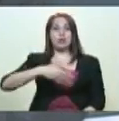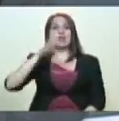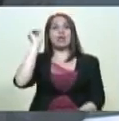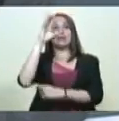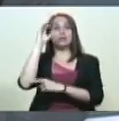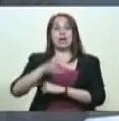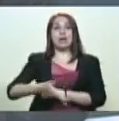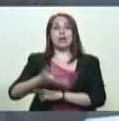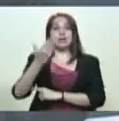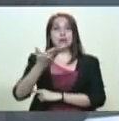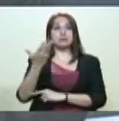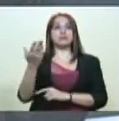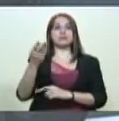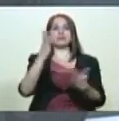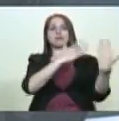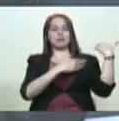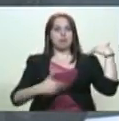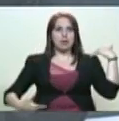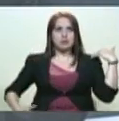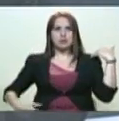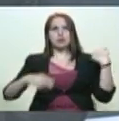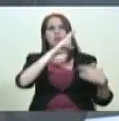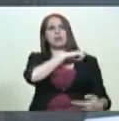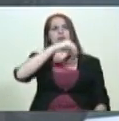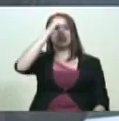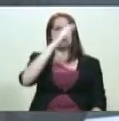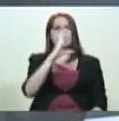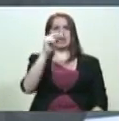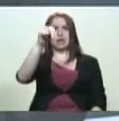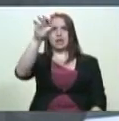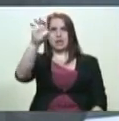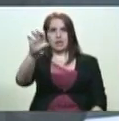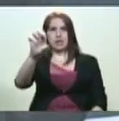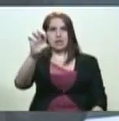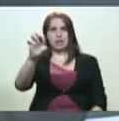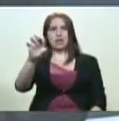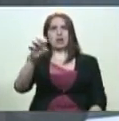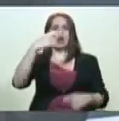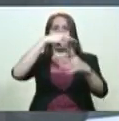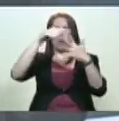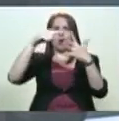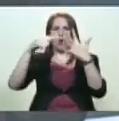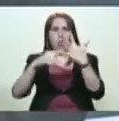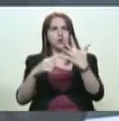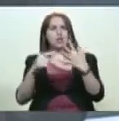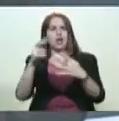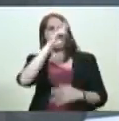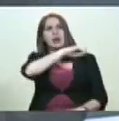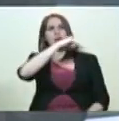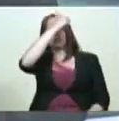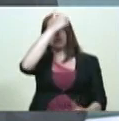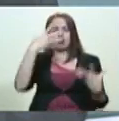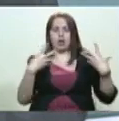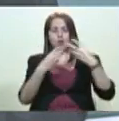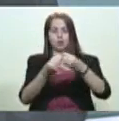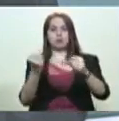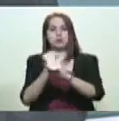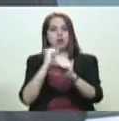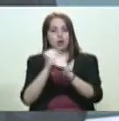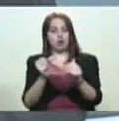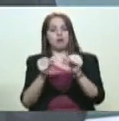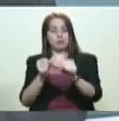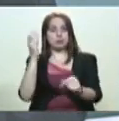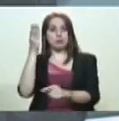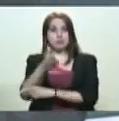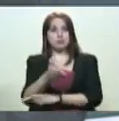Constituyente se recibió a la presidenta del Consejo Nacional Electoral, con presencia de otras rectoras que la acompañan allí, en ese